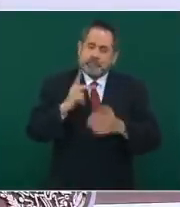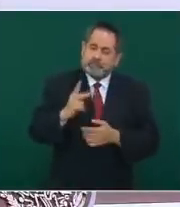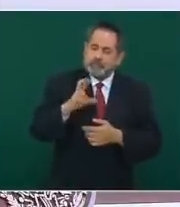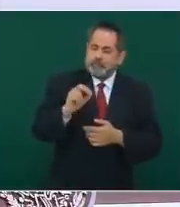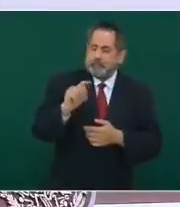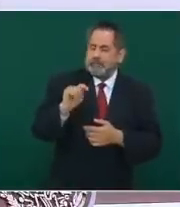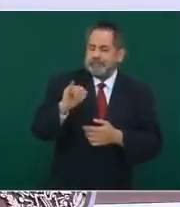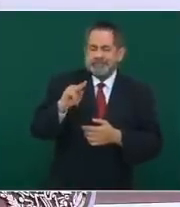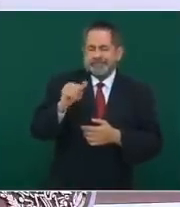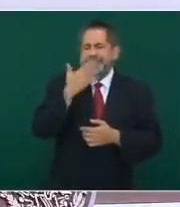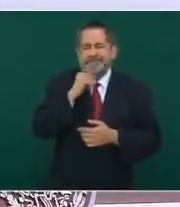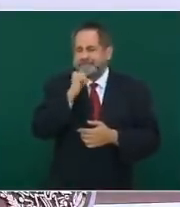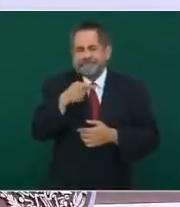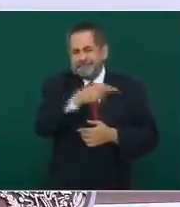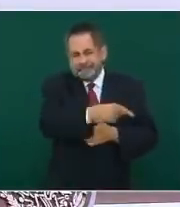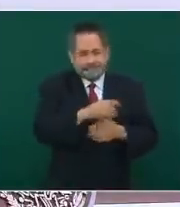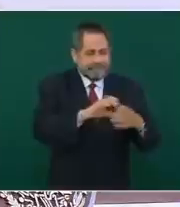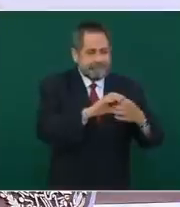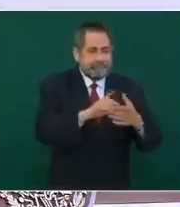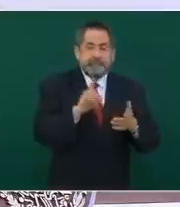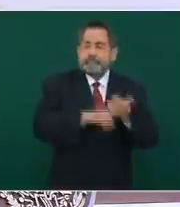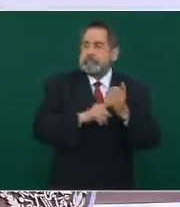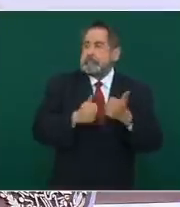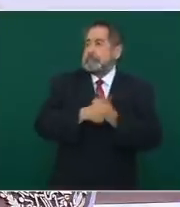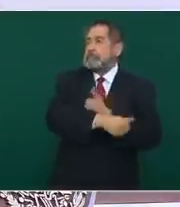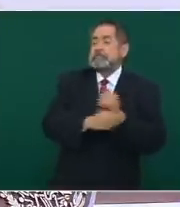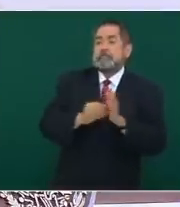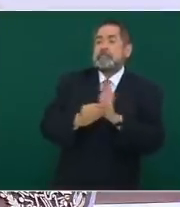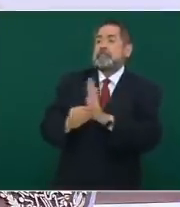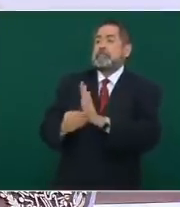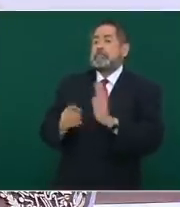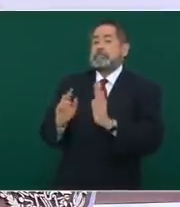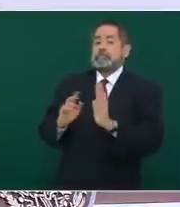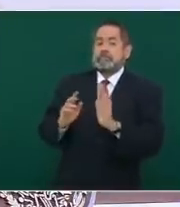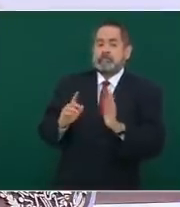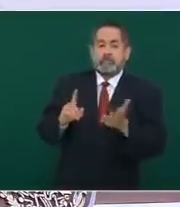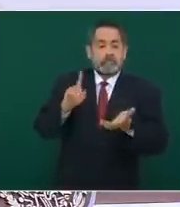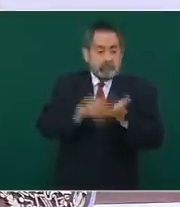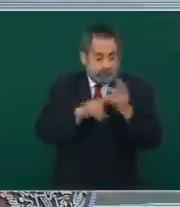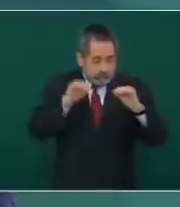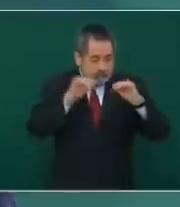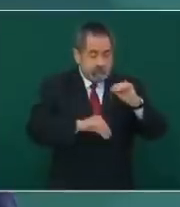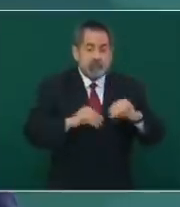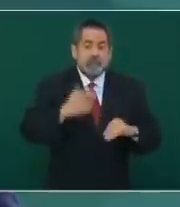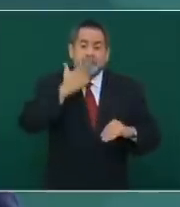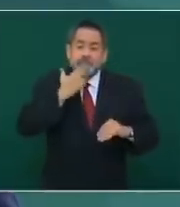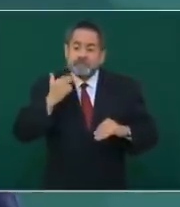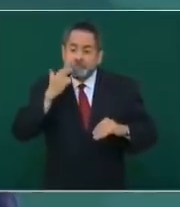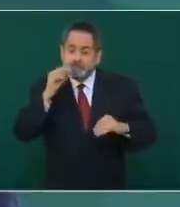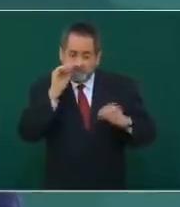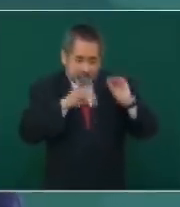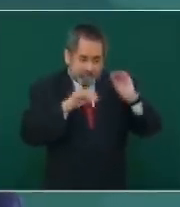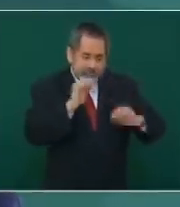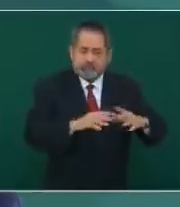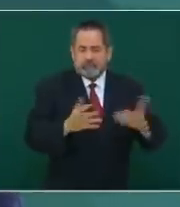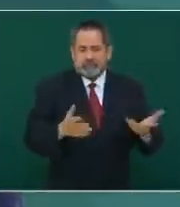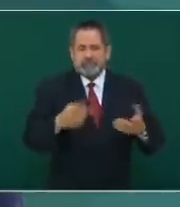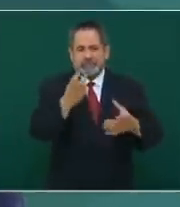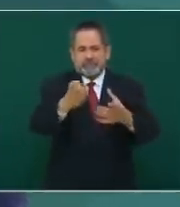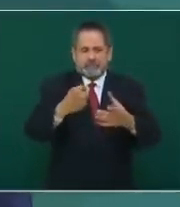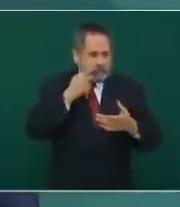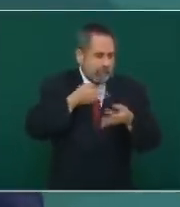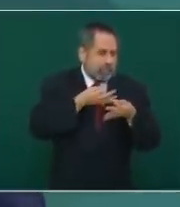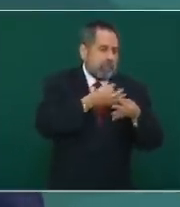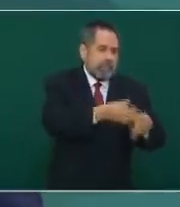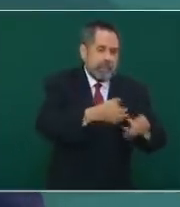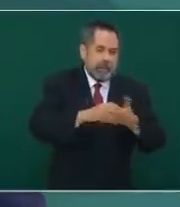su producto, y además de que esconden en la NOR el que le añaden azúcar. Por eso luego estas sopas son tan